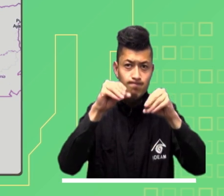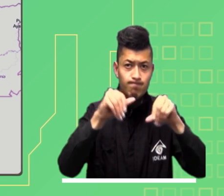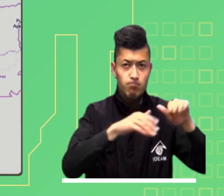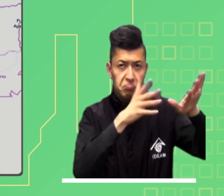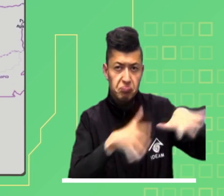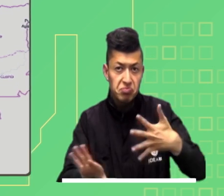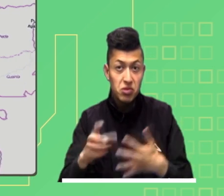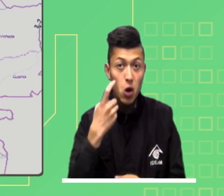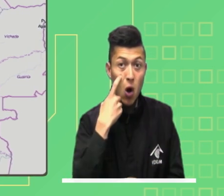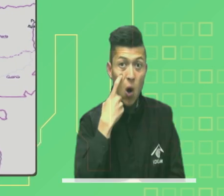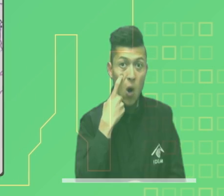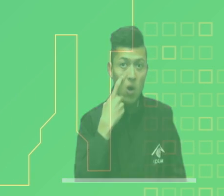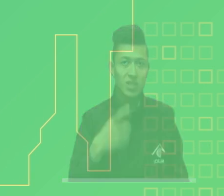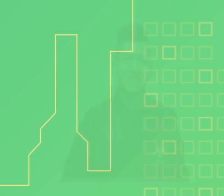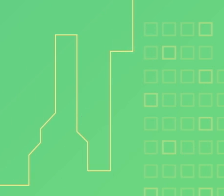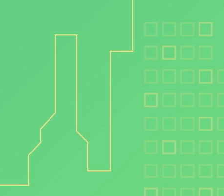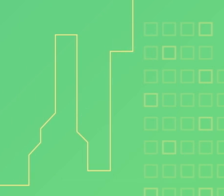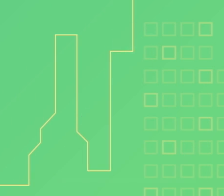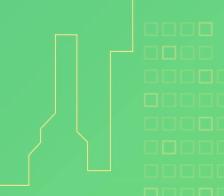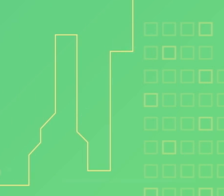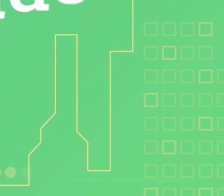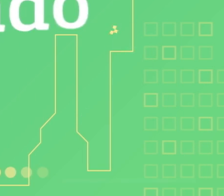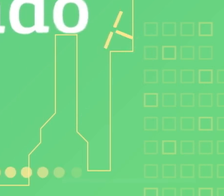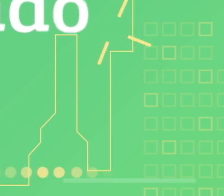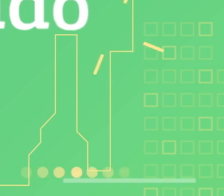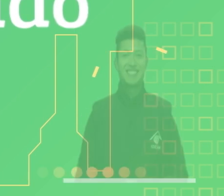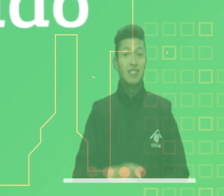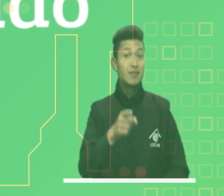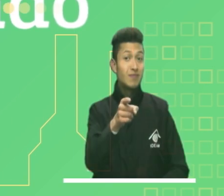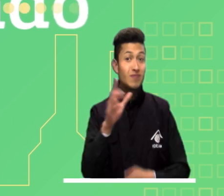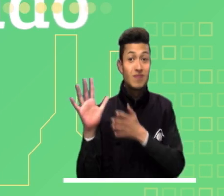Orinoquía ante la posibilidad de deslizamientos de tierra.